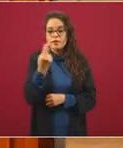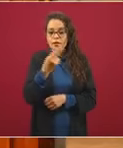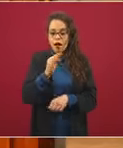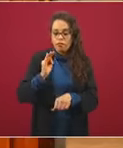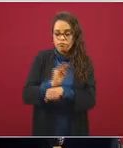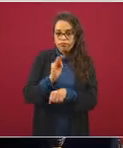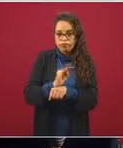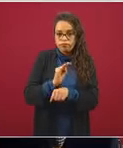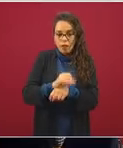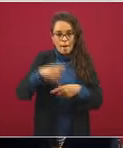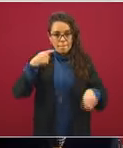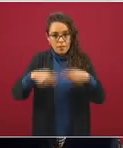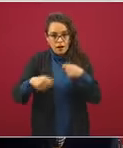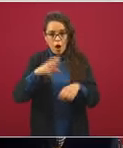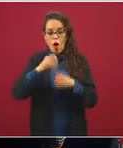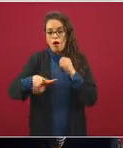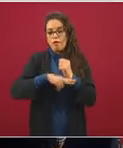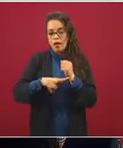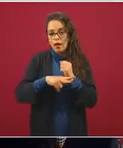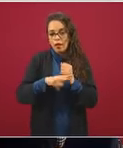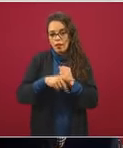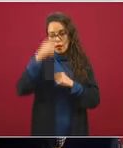que protejan de este